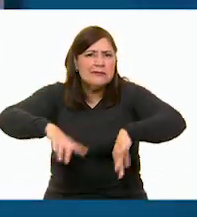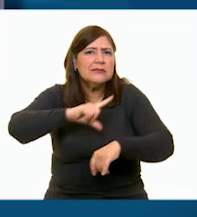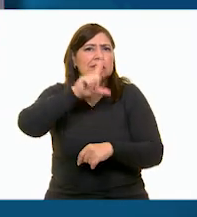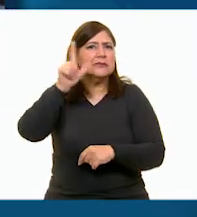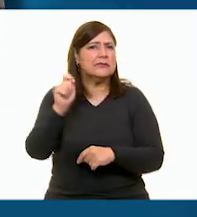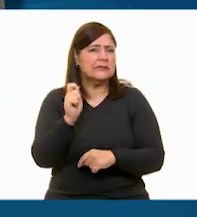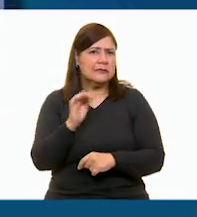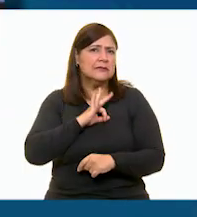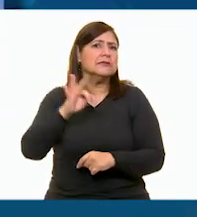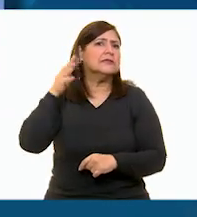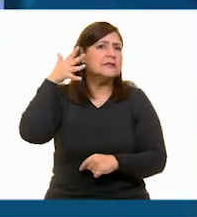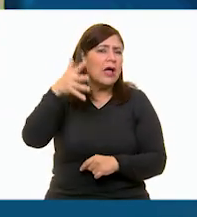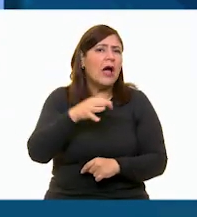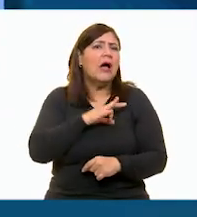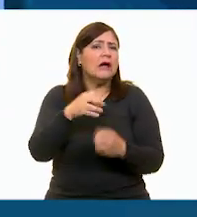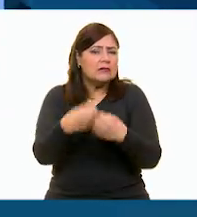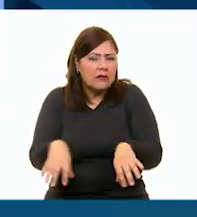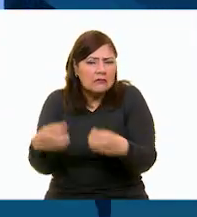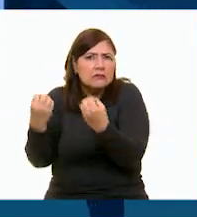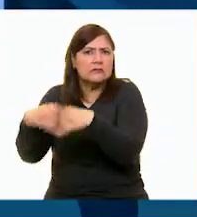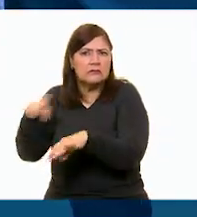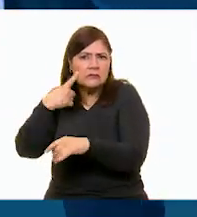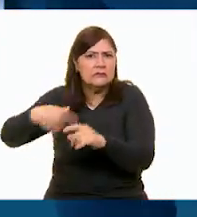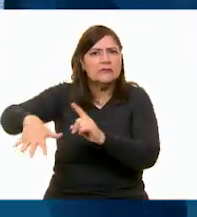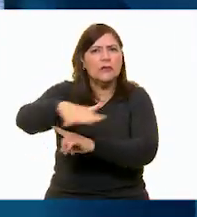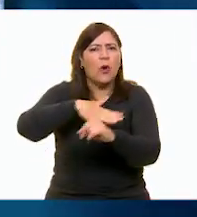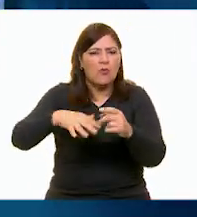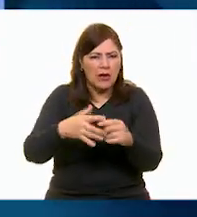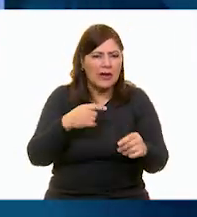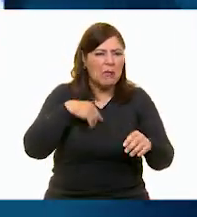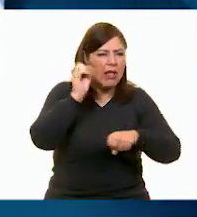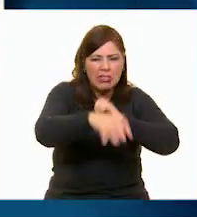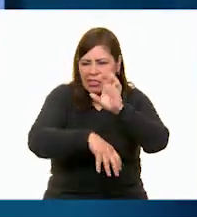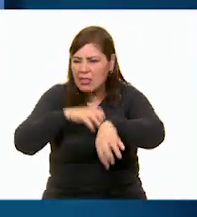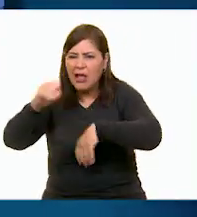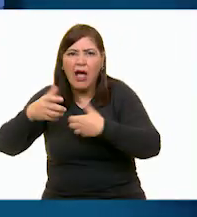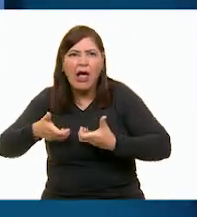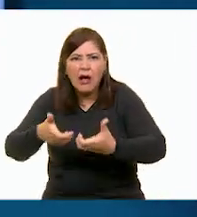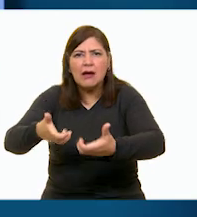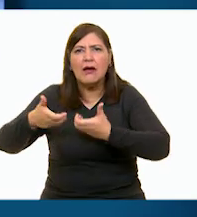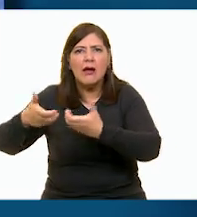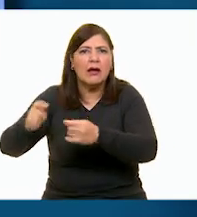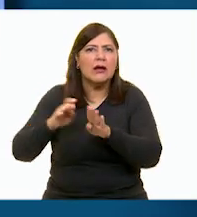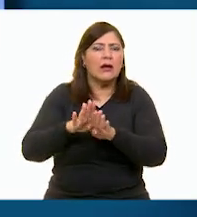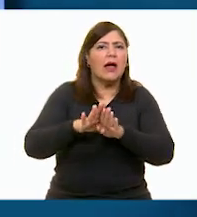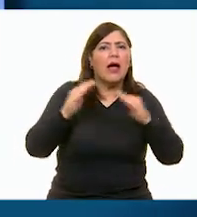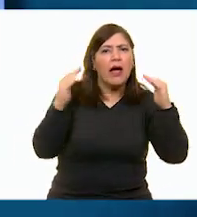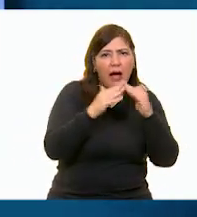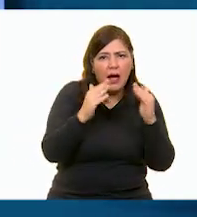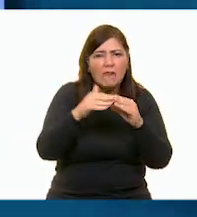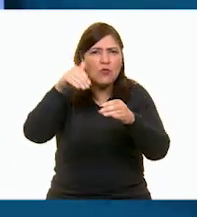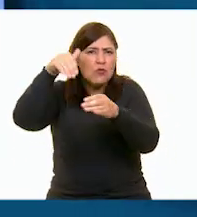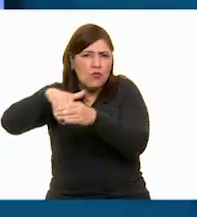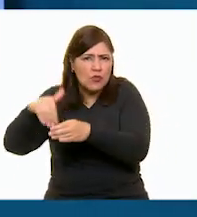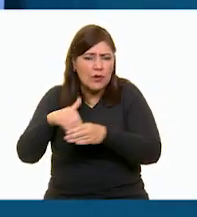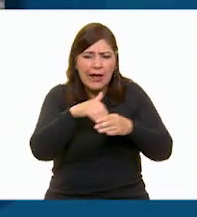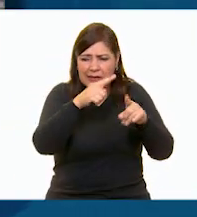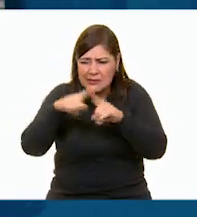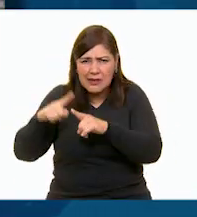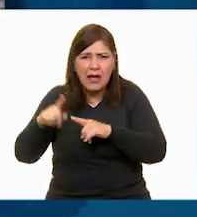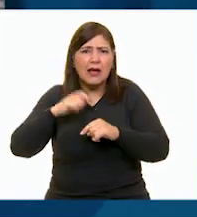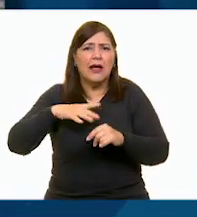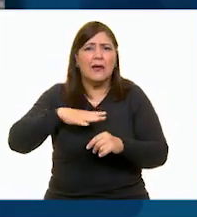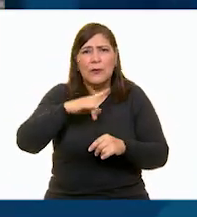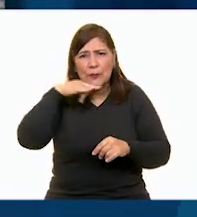mundo entero lo gobernarán bolsitas bolsitas en la calle bolsitas en la casa bolsitas en el campo bolsitas en la plaza